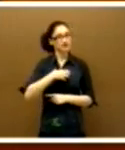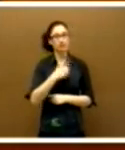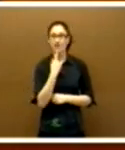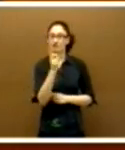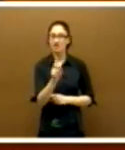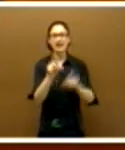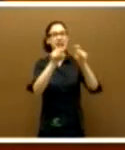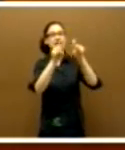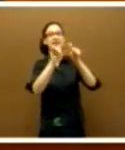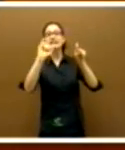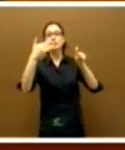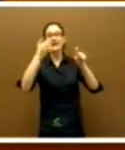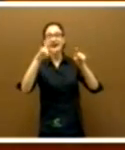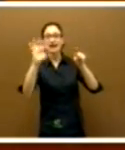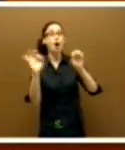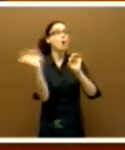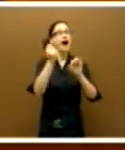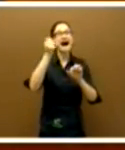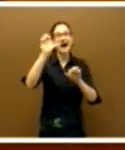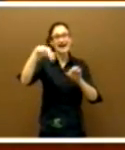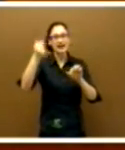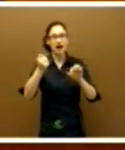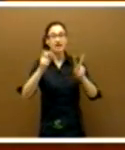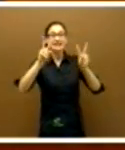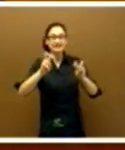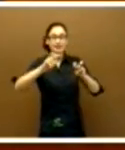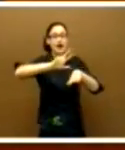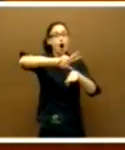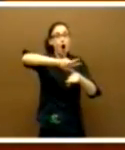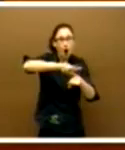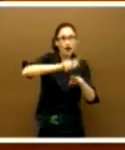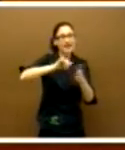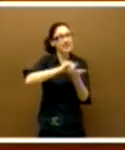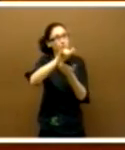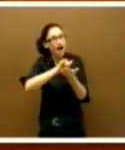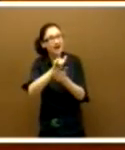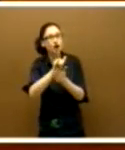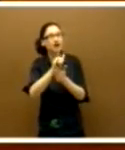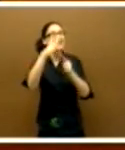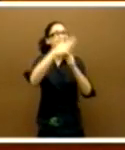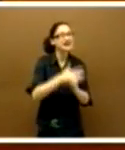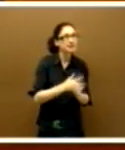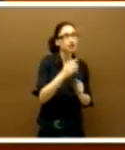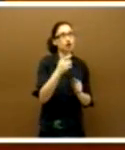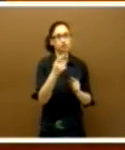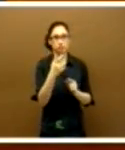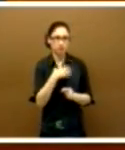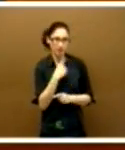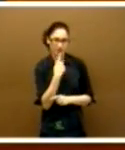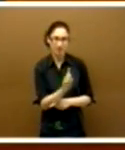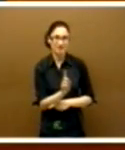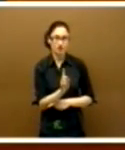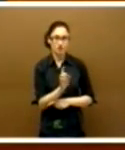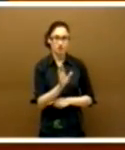compañía Iberia o Aena que el criterio de horas de vuelo sea discriminatorio, que discrimine a las mujeres y a los hombres, pero cuando